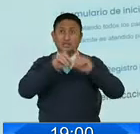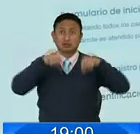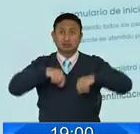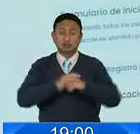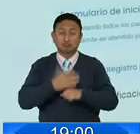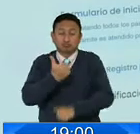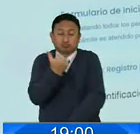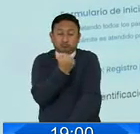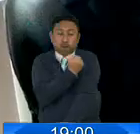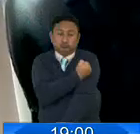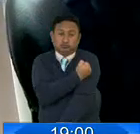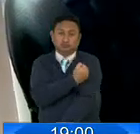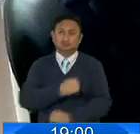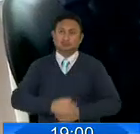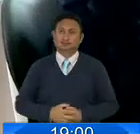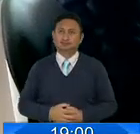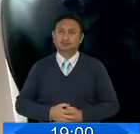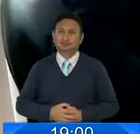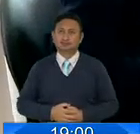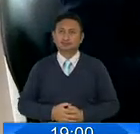inmunización. Informó Priscila Cadet.